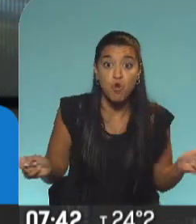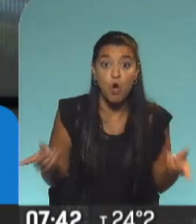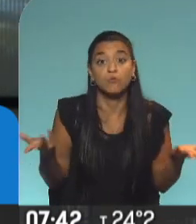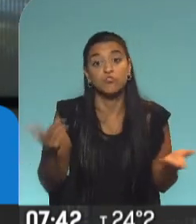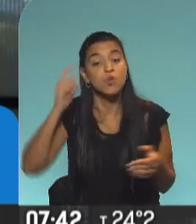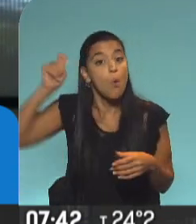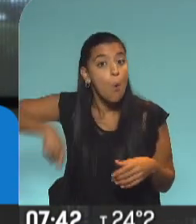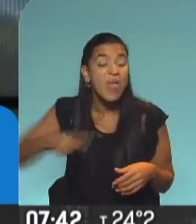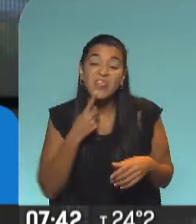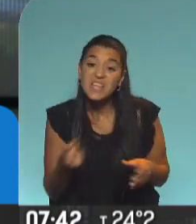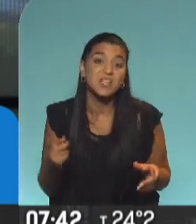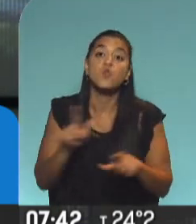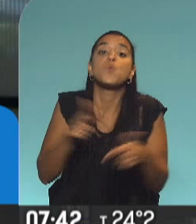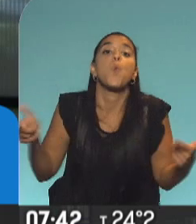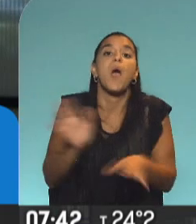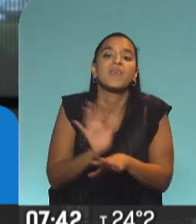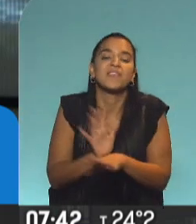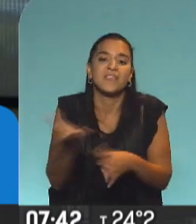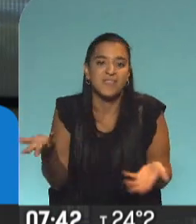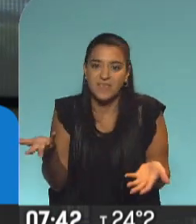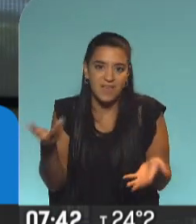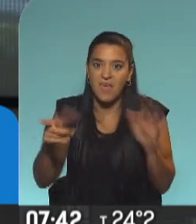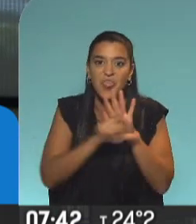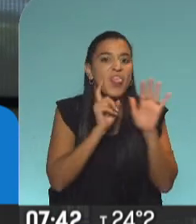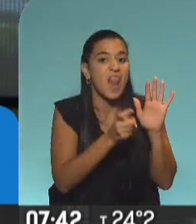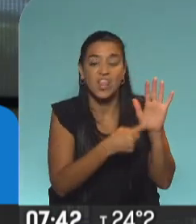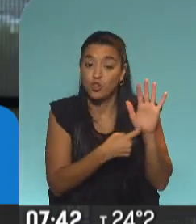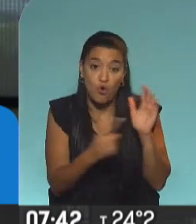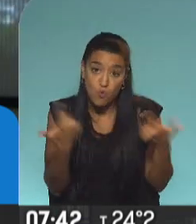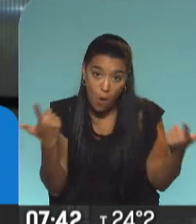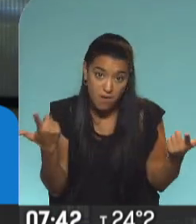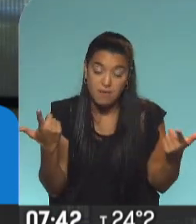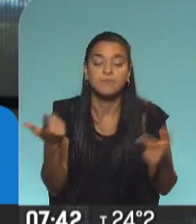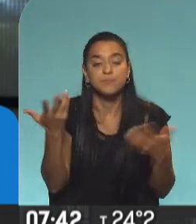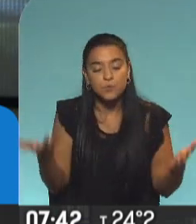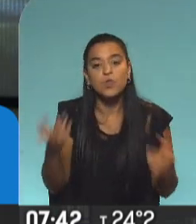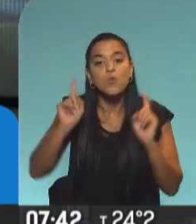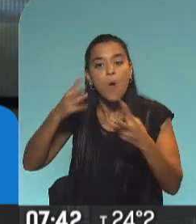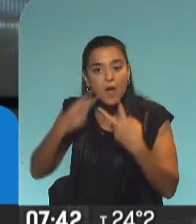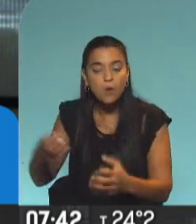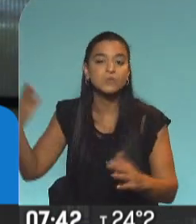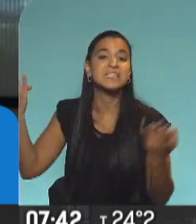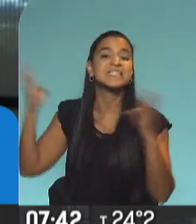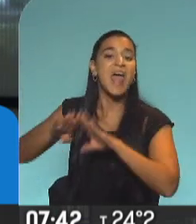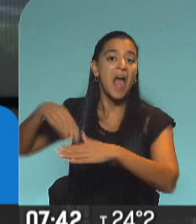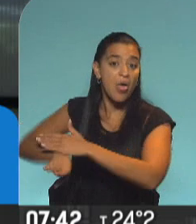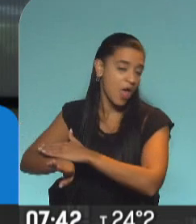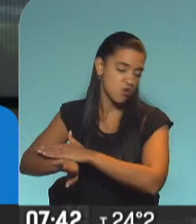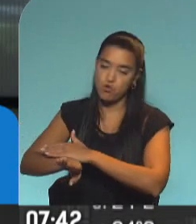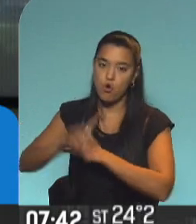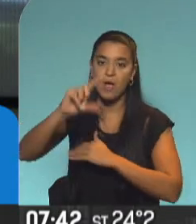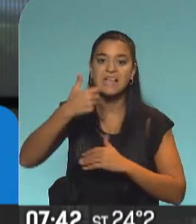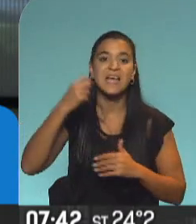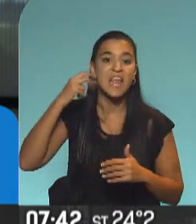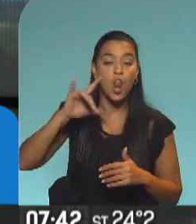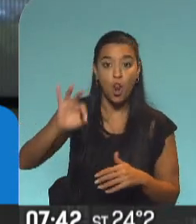Casanero, pues entonces no hubo un acto funcional que justifique esa indagatoria. La causa igualmente no está cerrada. Casanero se